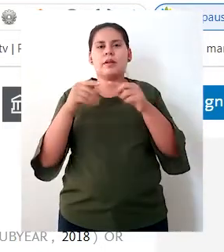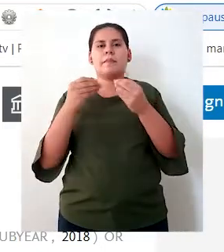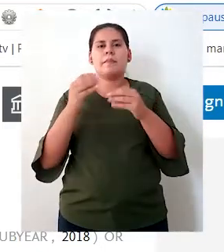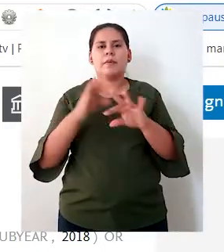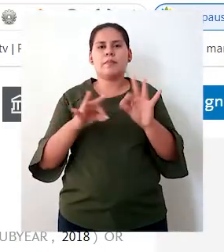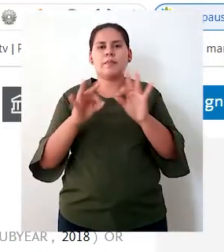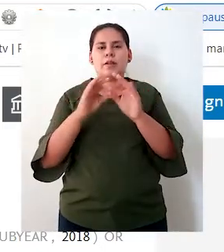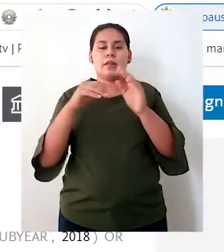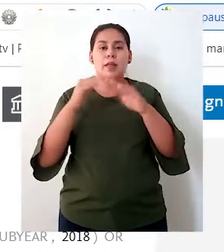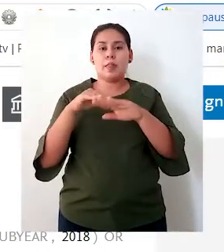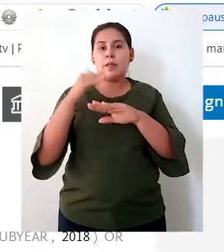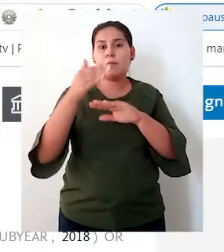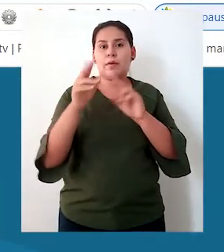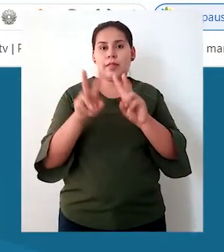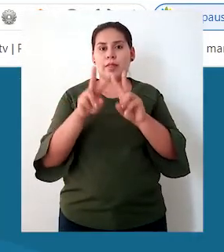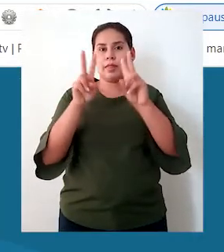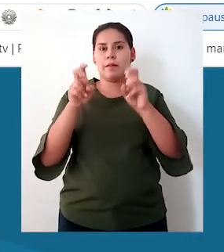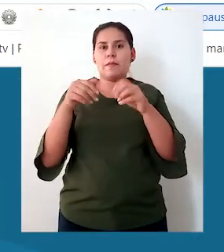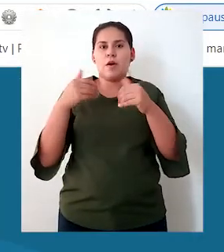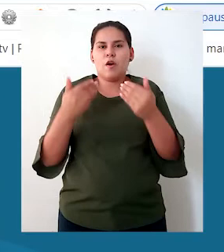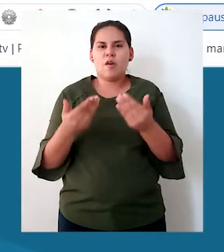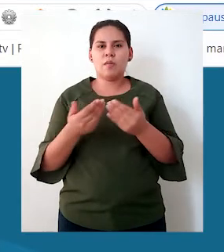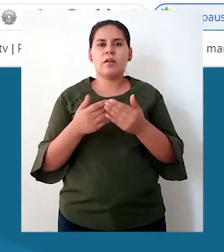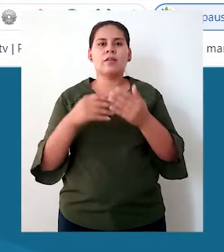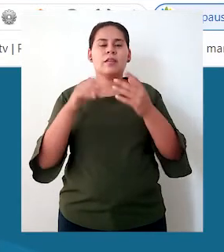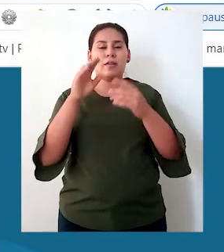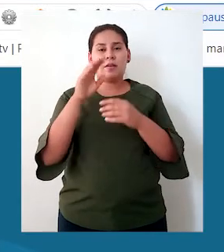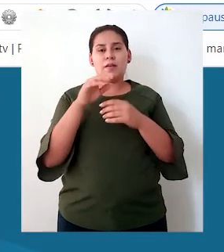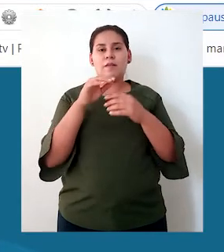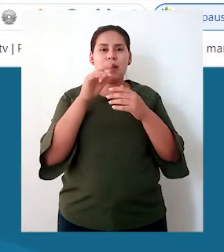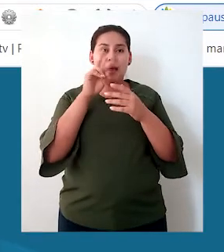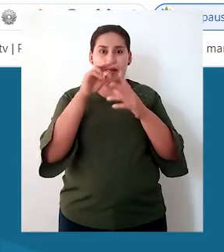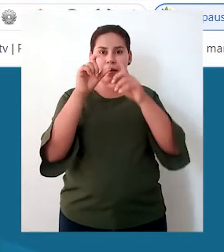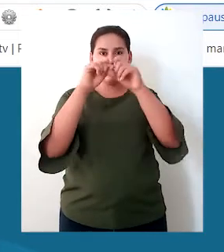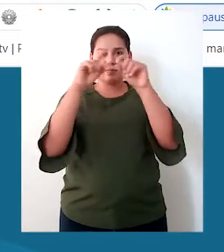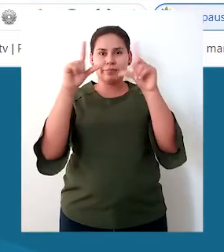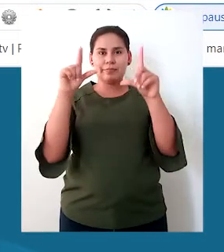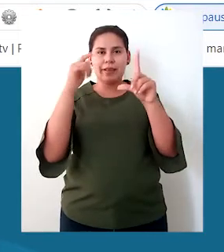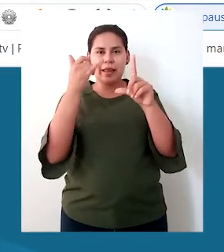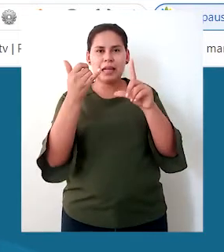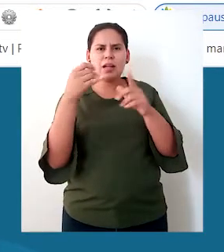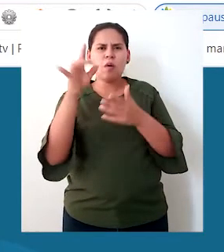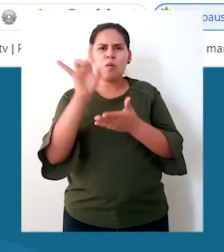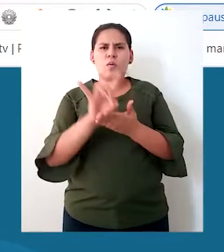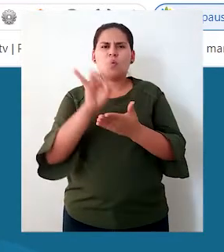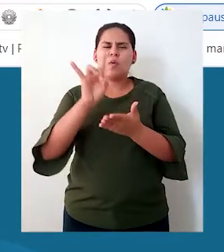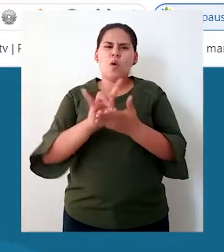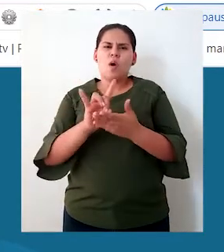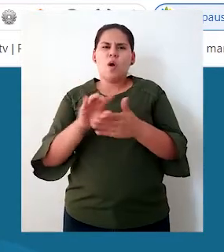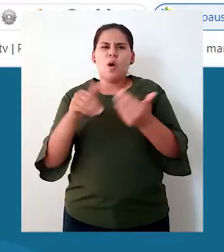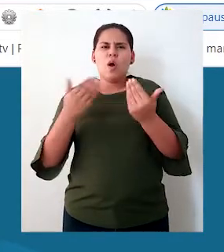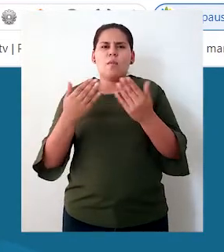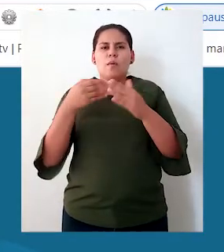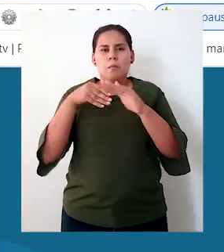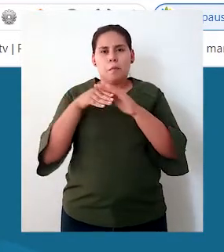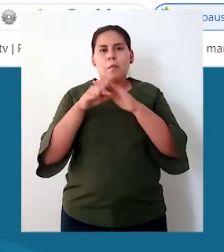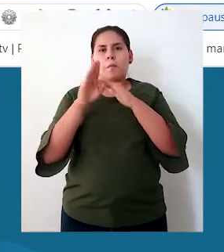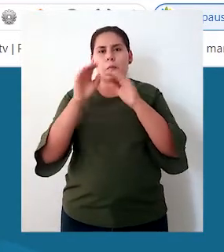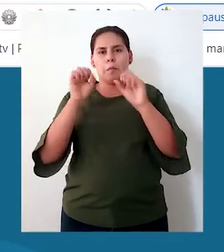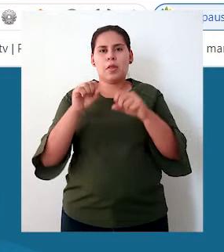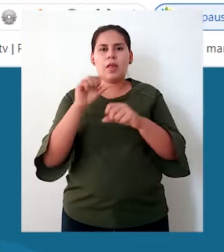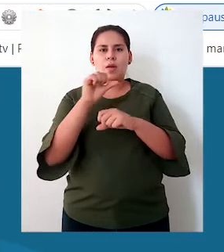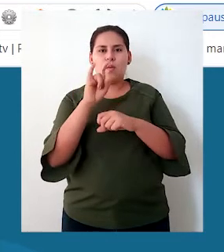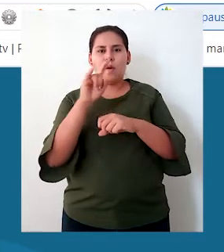herramienta que se llama BossViewer. BossViewer, para descargarla, podemos acceder a esta